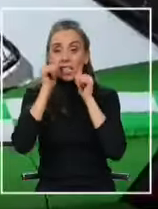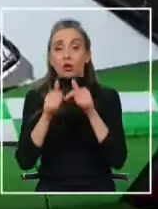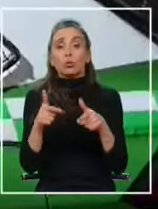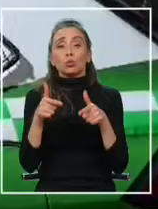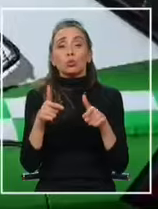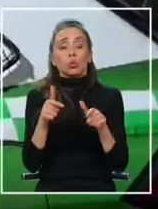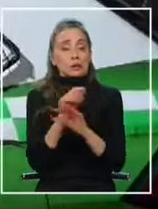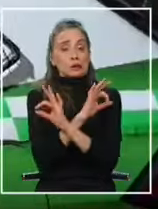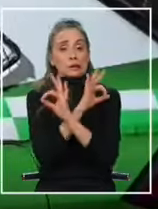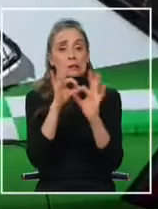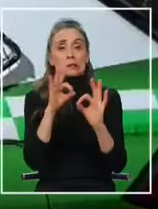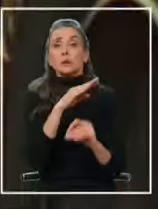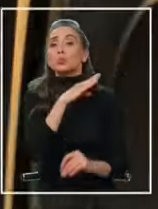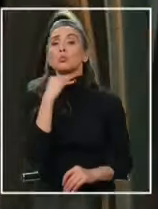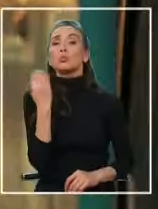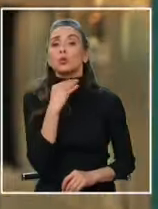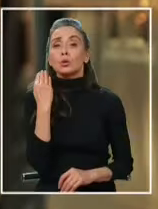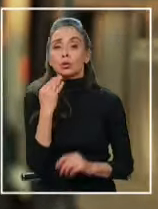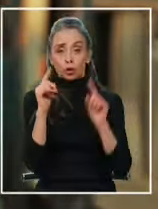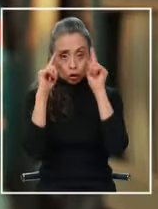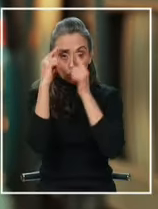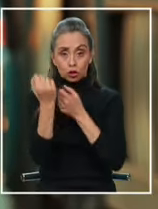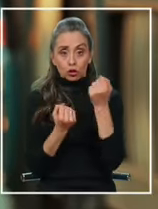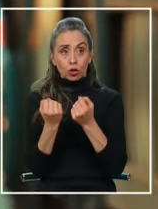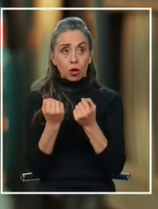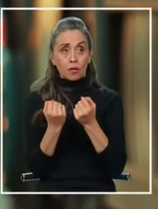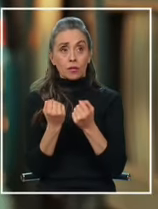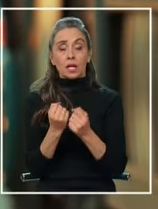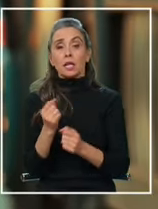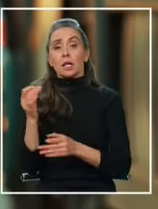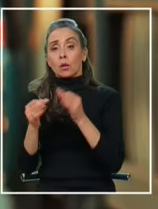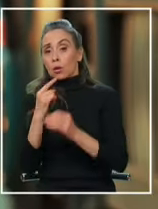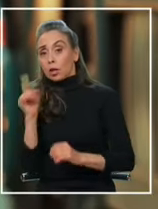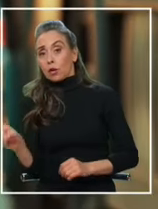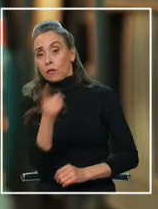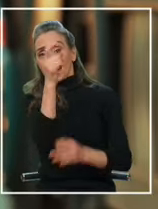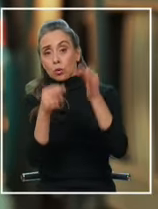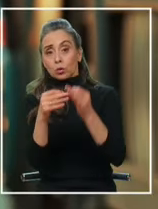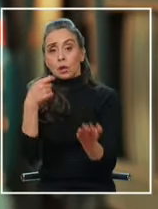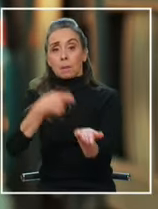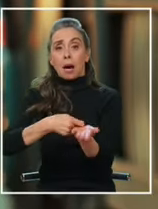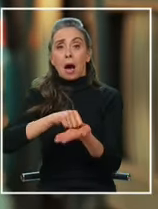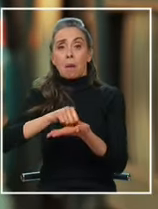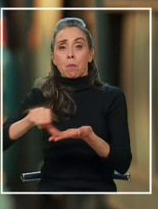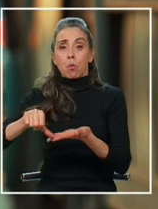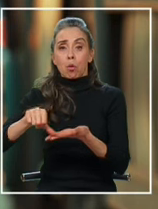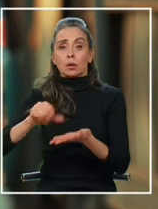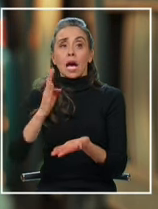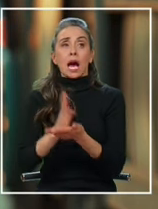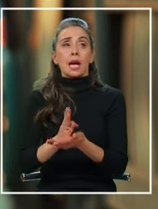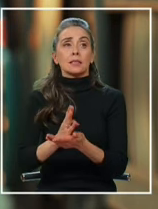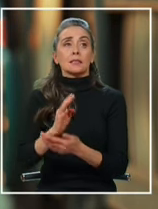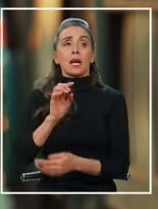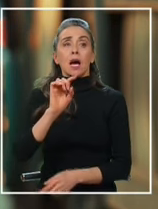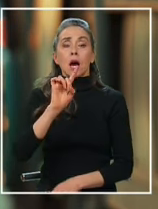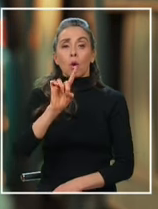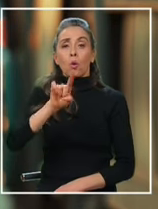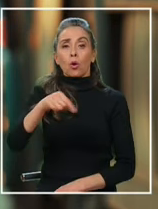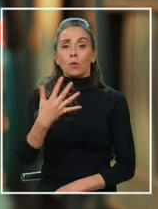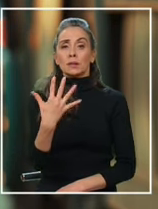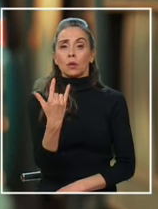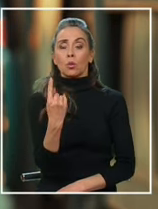personas fallecidas. El conductor quedó apercibido y deberá pagar una multa de hasta 1,5